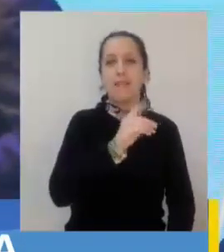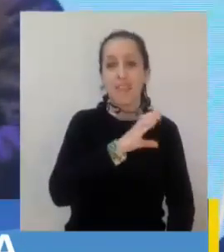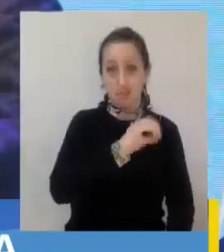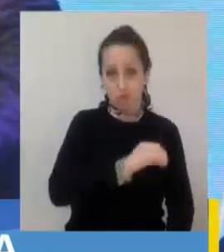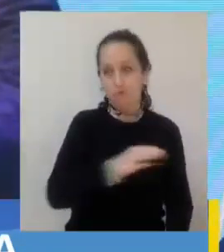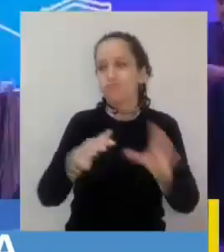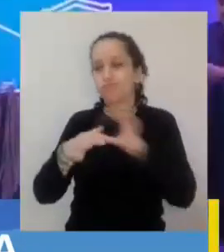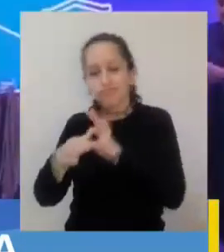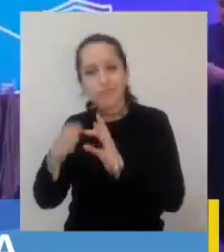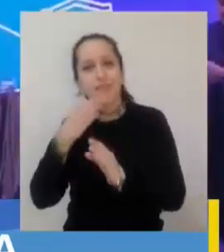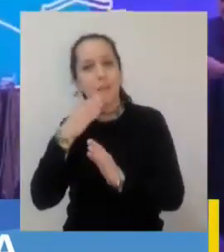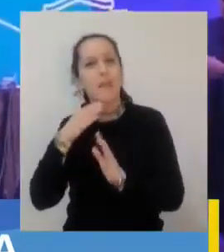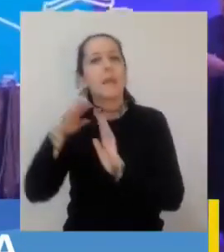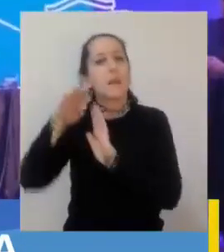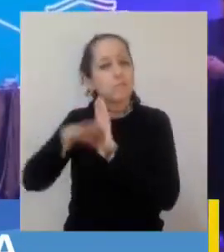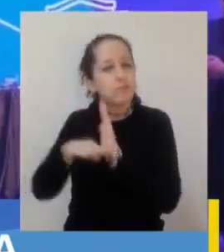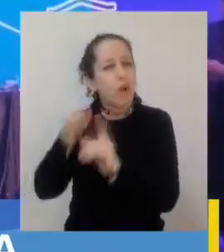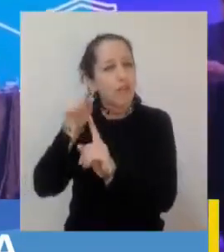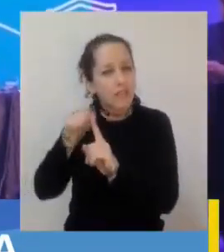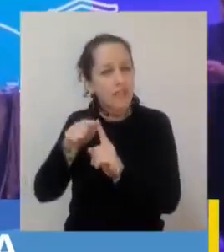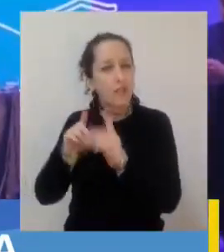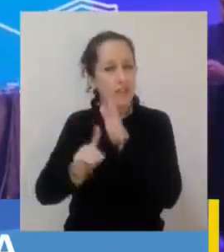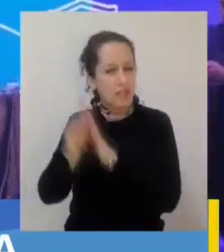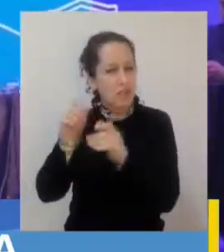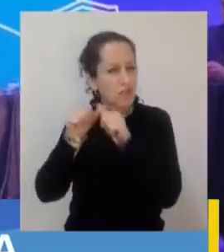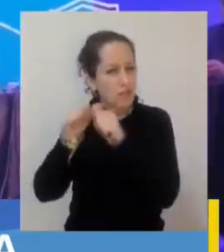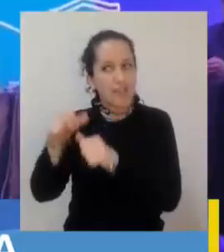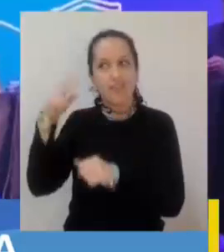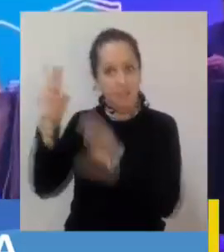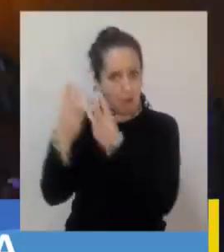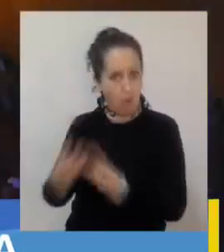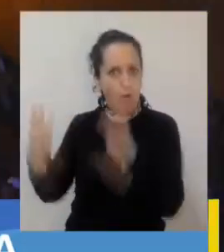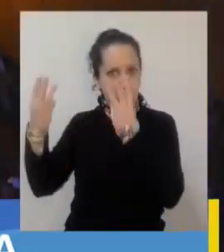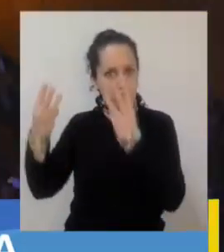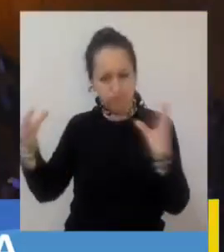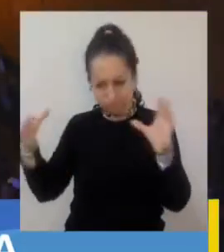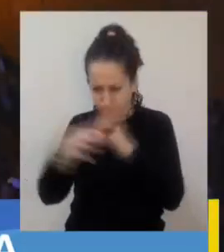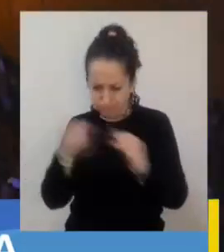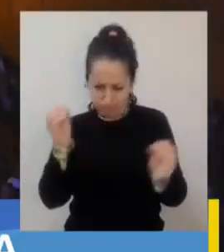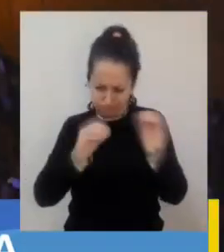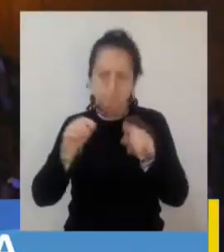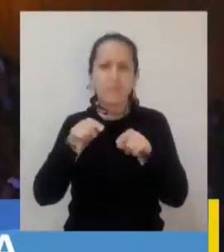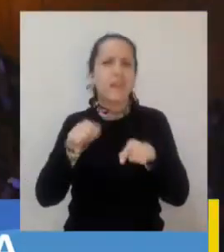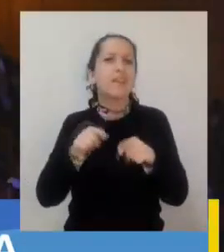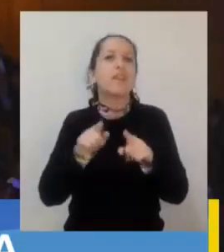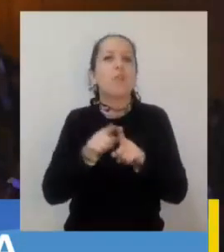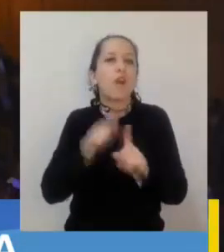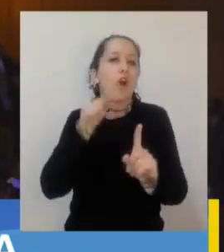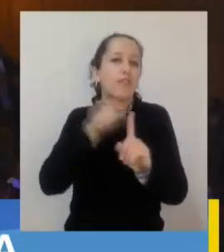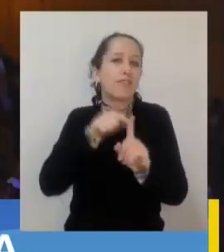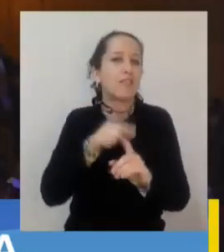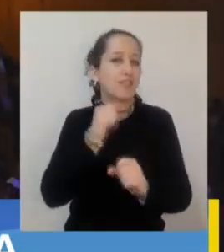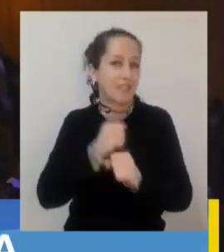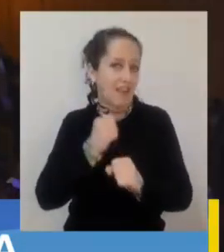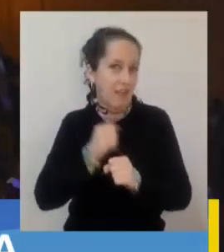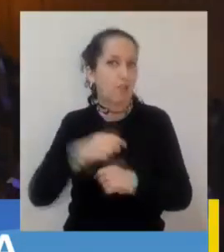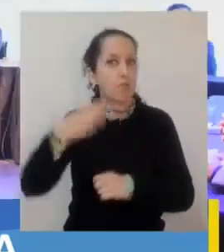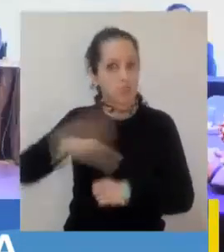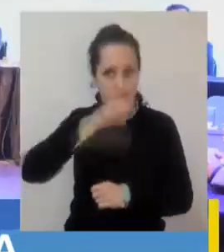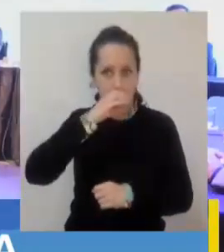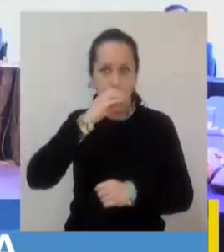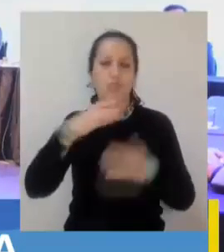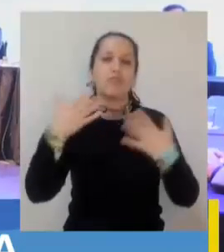de Desarrollo Sostenible de Naciones Unidas, la Municipalidad de Concepción rindió su cuenta pública gestión 2022.